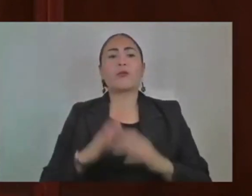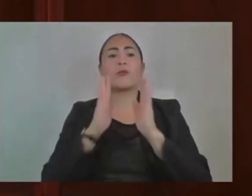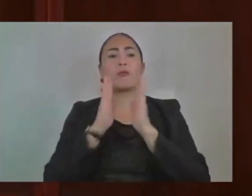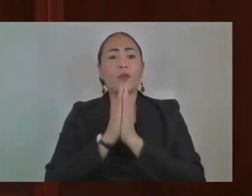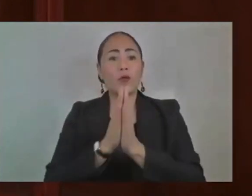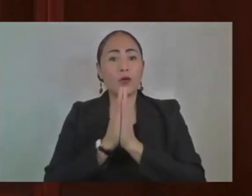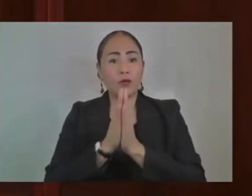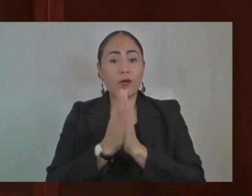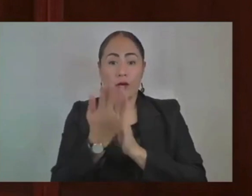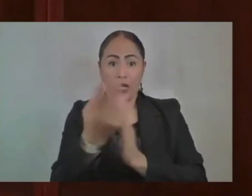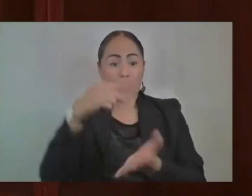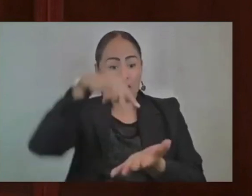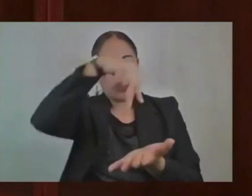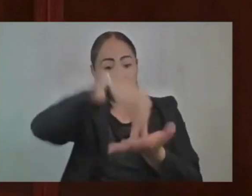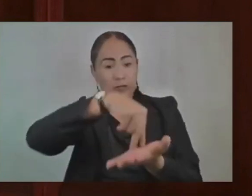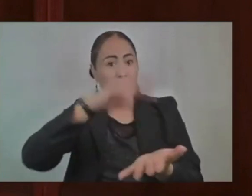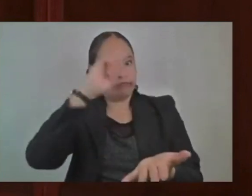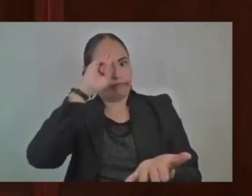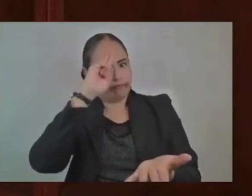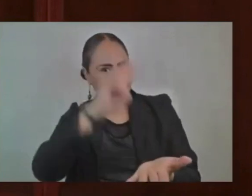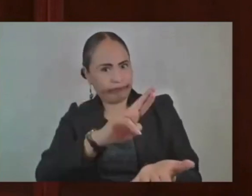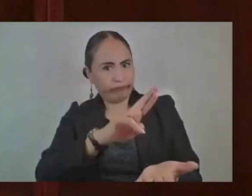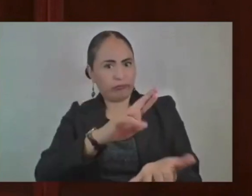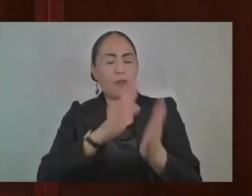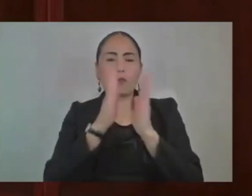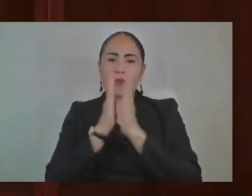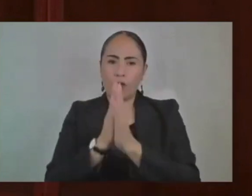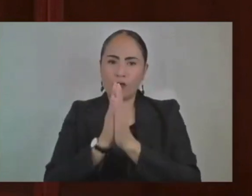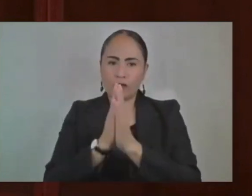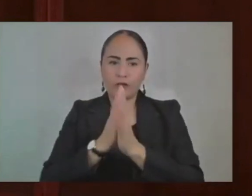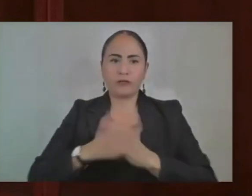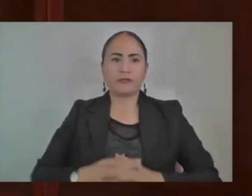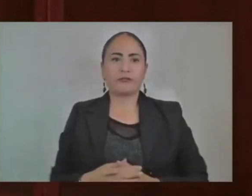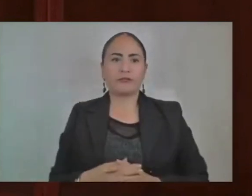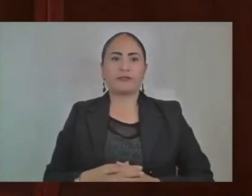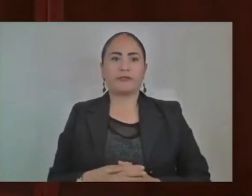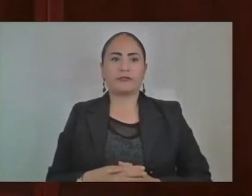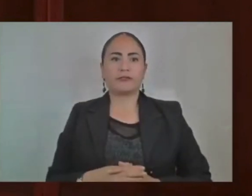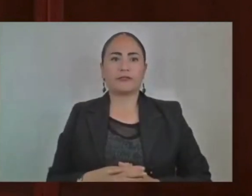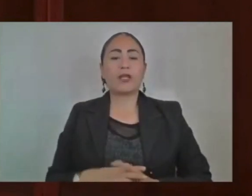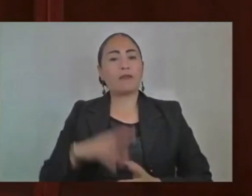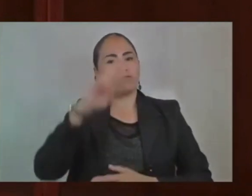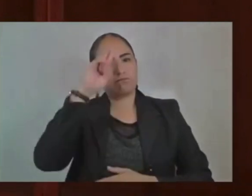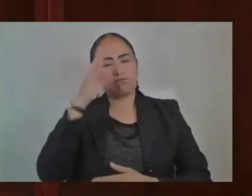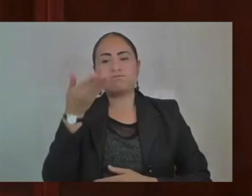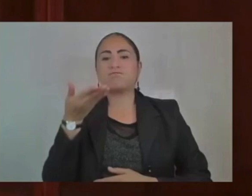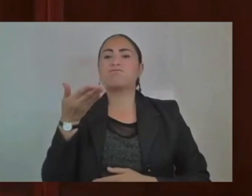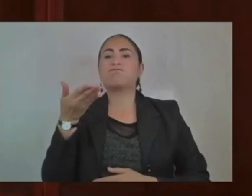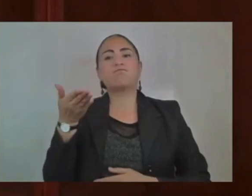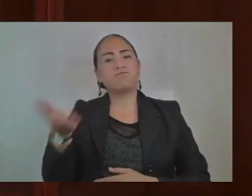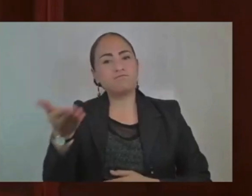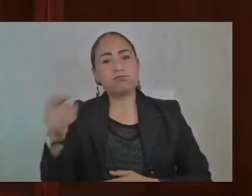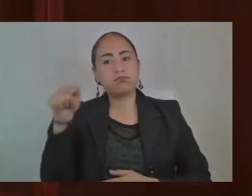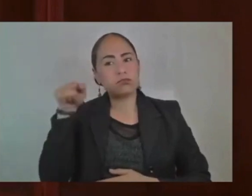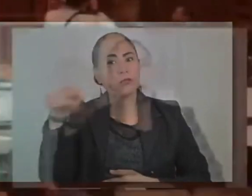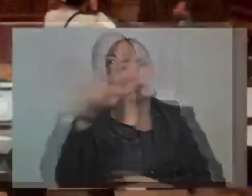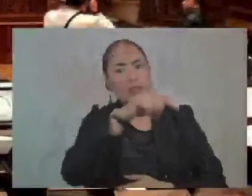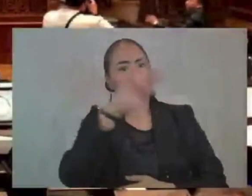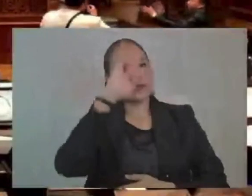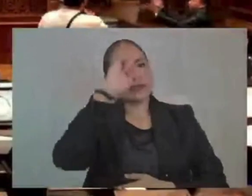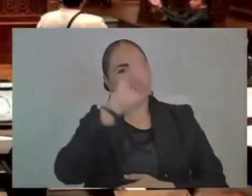proponente diputado Santos, le pido respeto al diputado Santos.